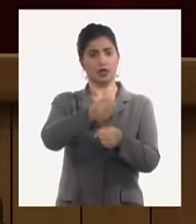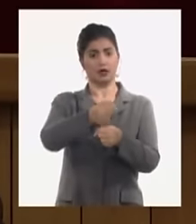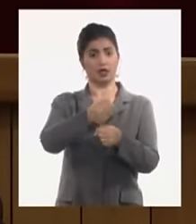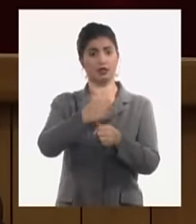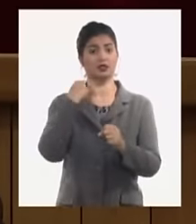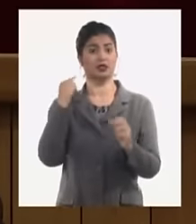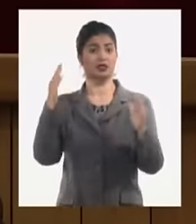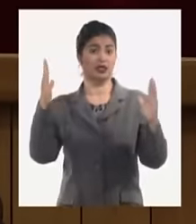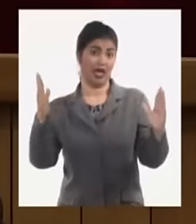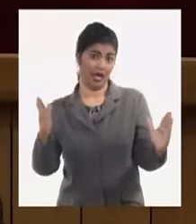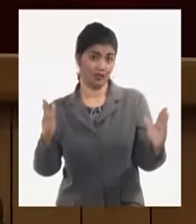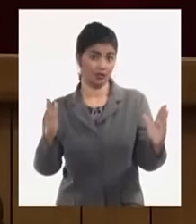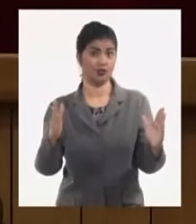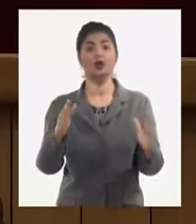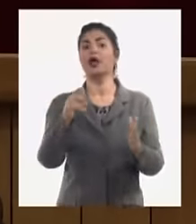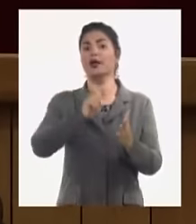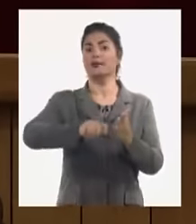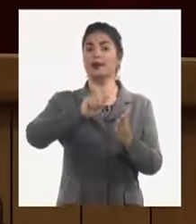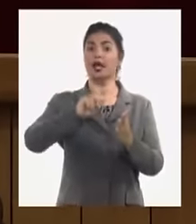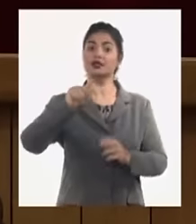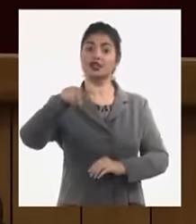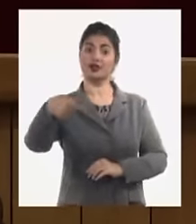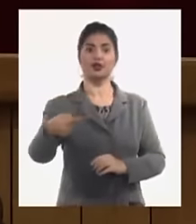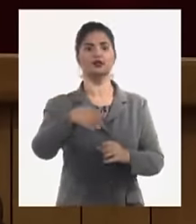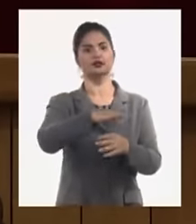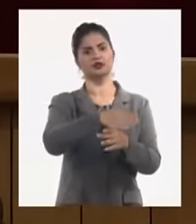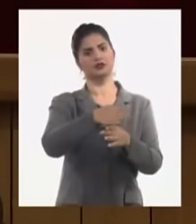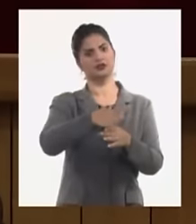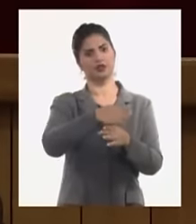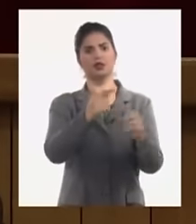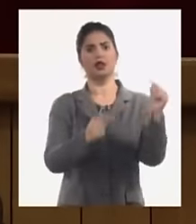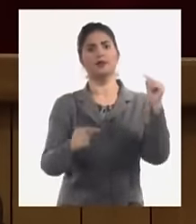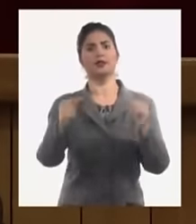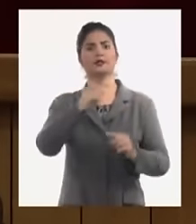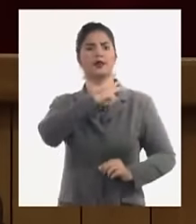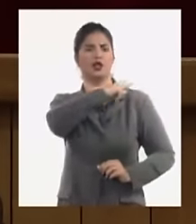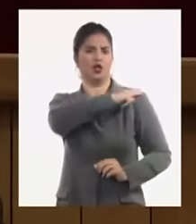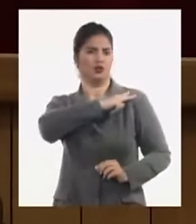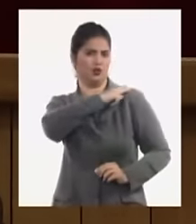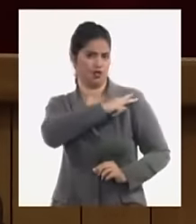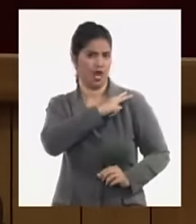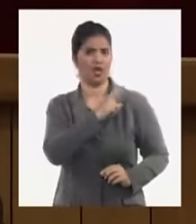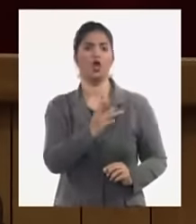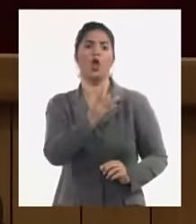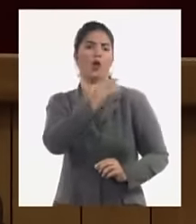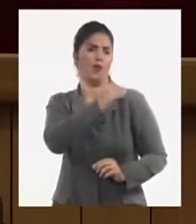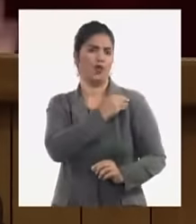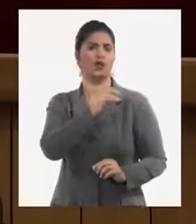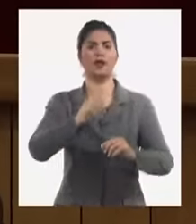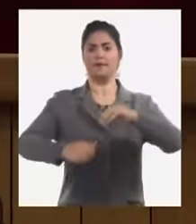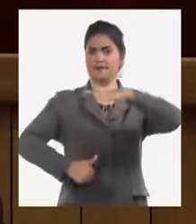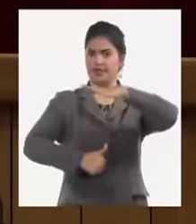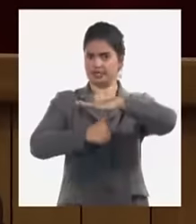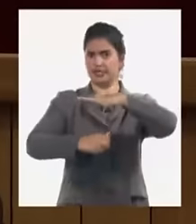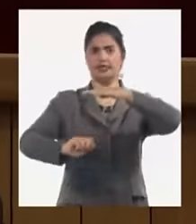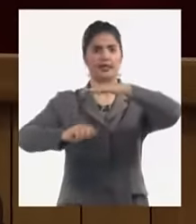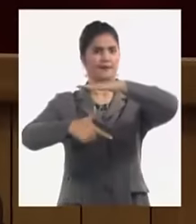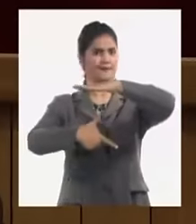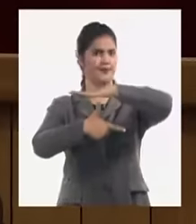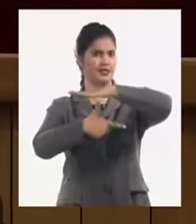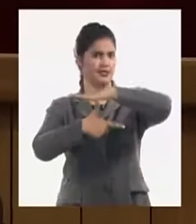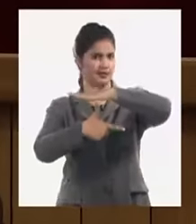el año ya la designación de los principales cuadros presidentes vicepresidentes del instituto para entonces